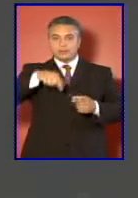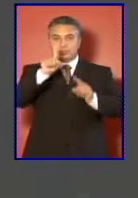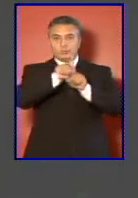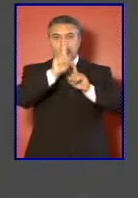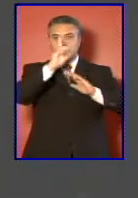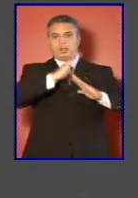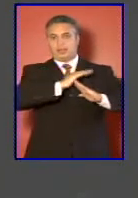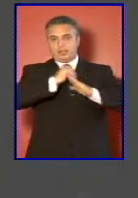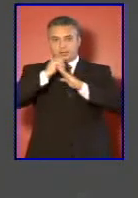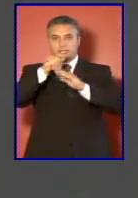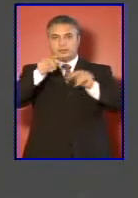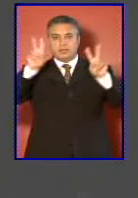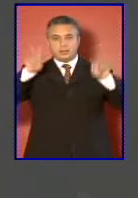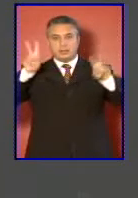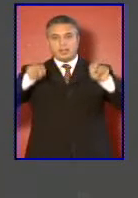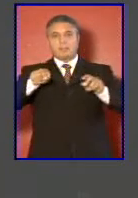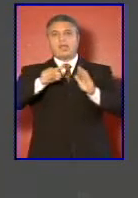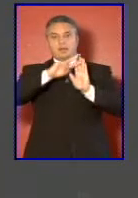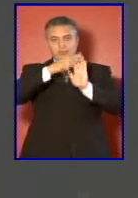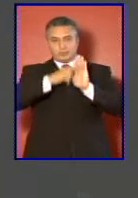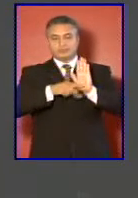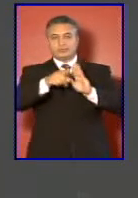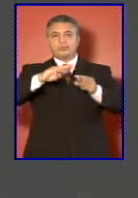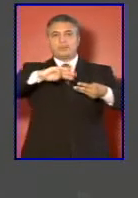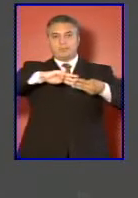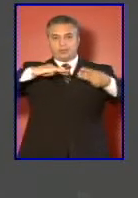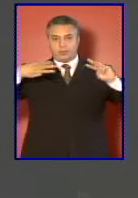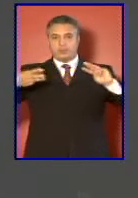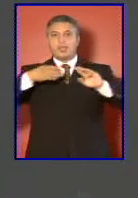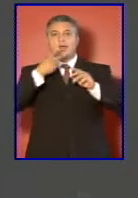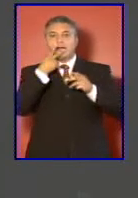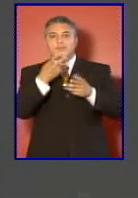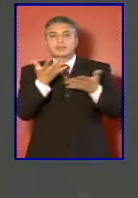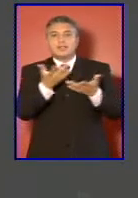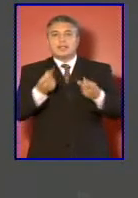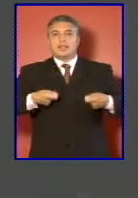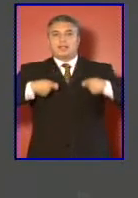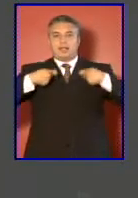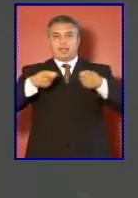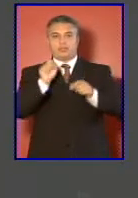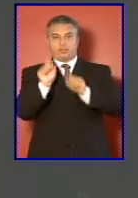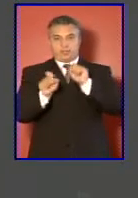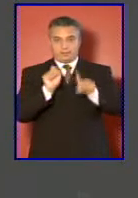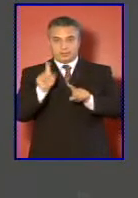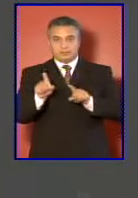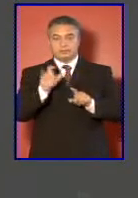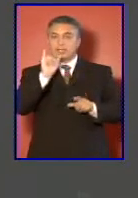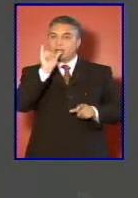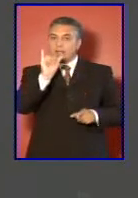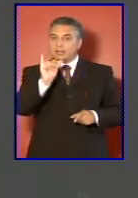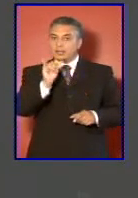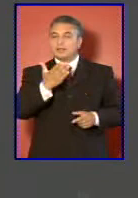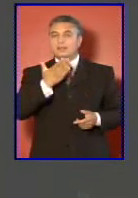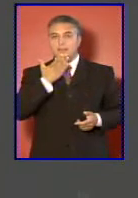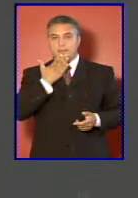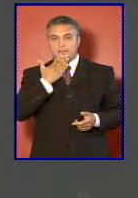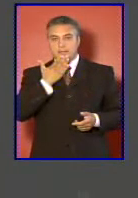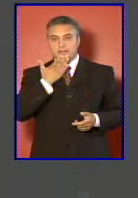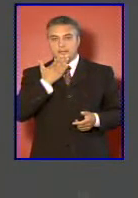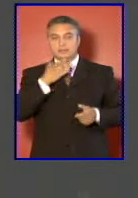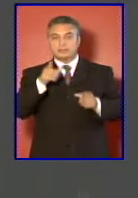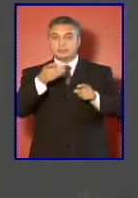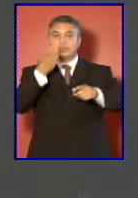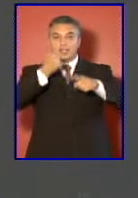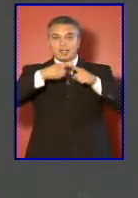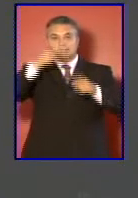el tema de la transparencia y homologación de las metodologías para medir el gasto en defensa y también con la